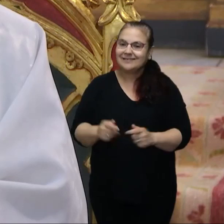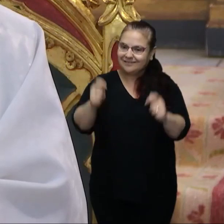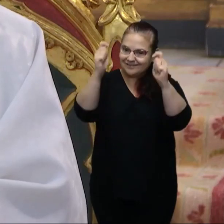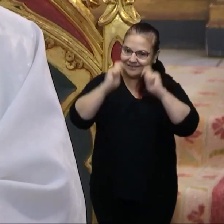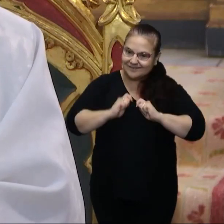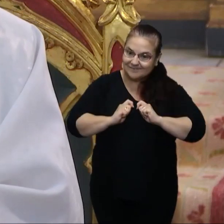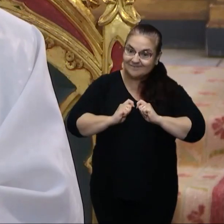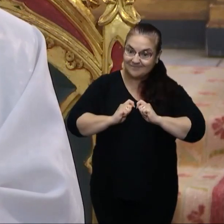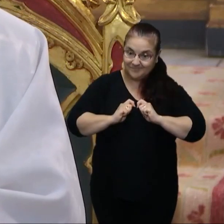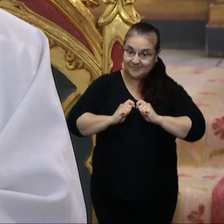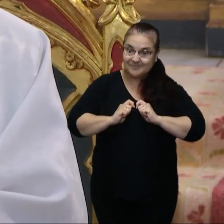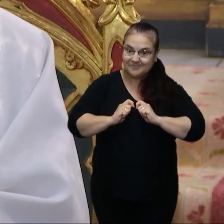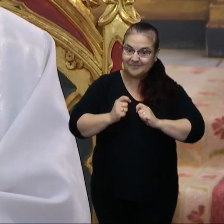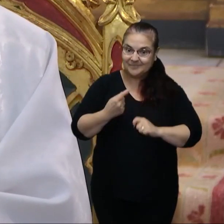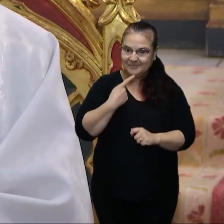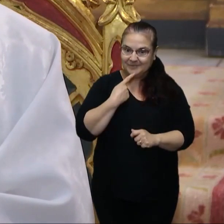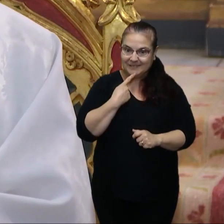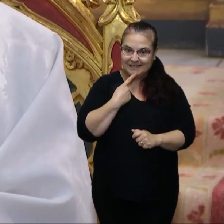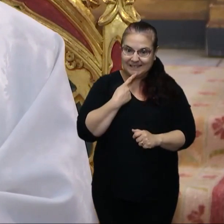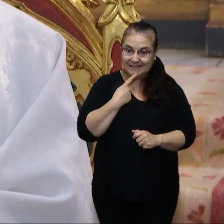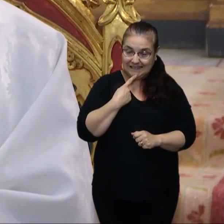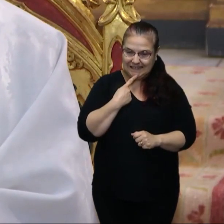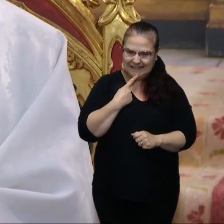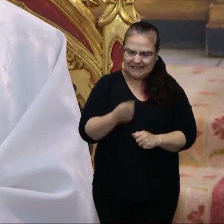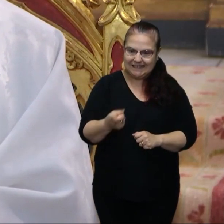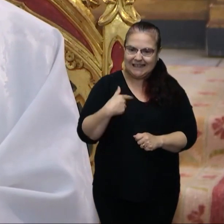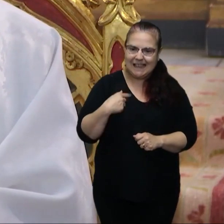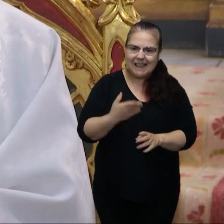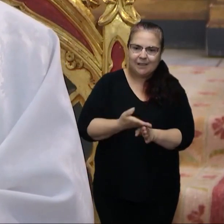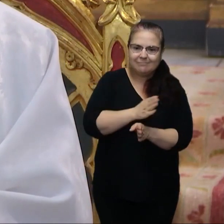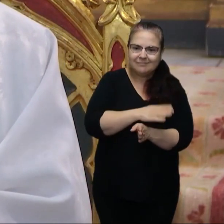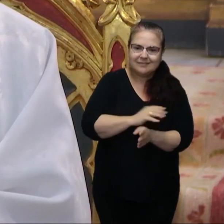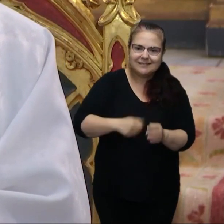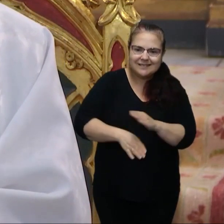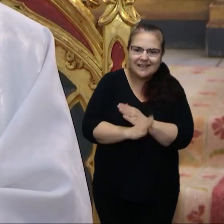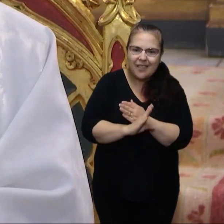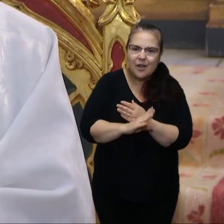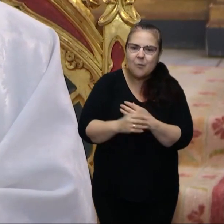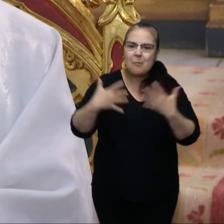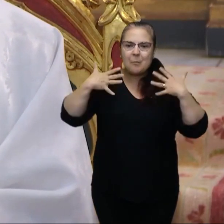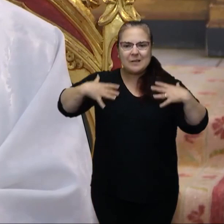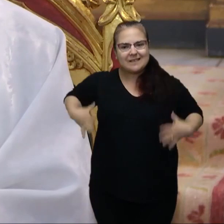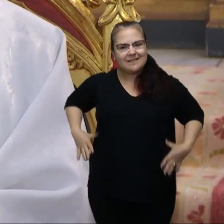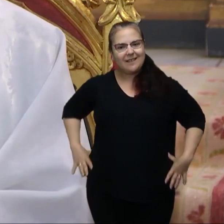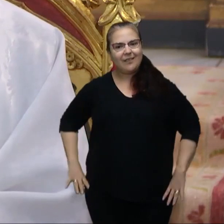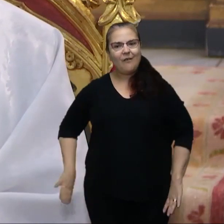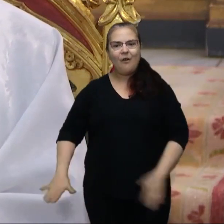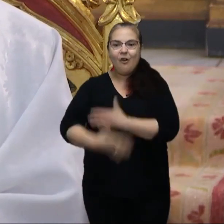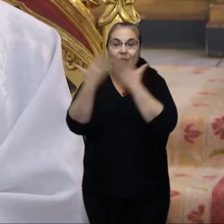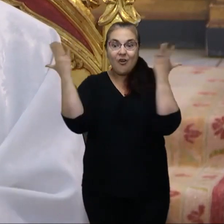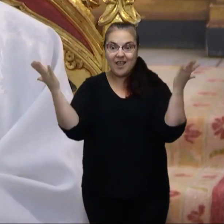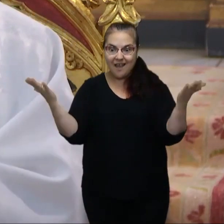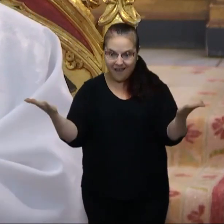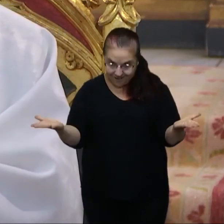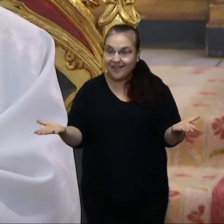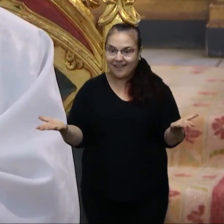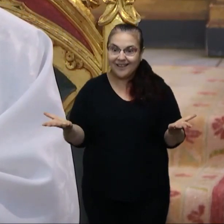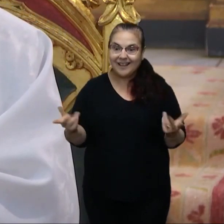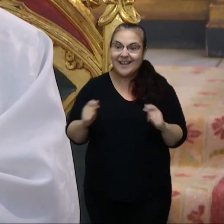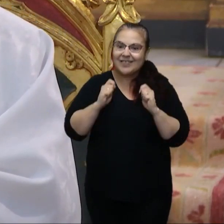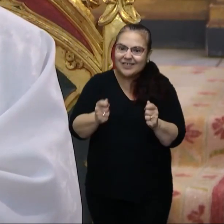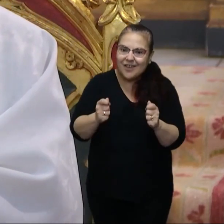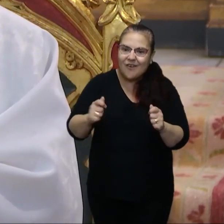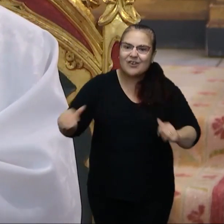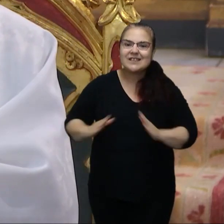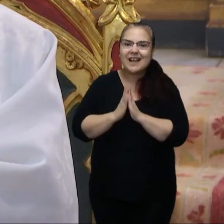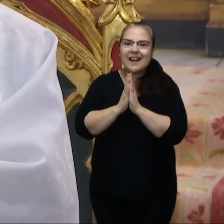dé, dice la antífona de entrada, un vestido de gloria, que es el que dio a San